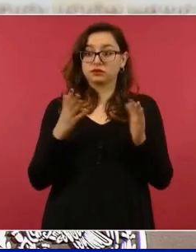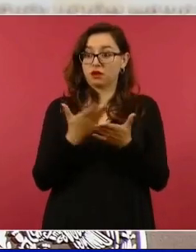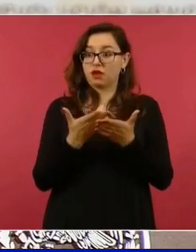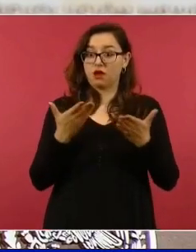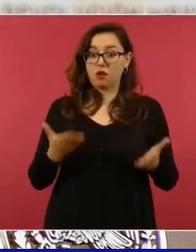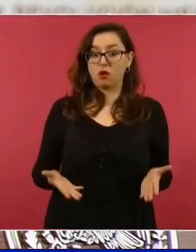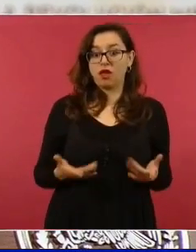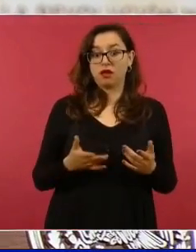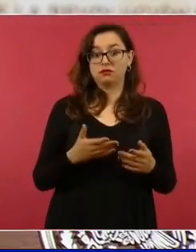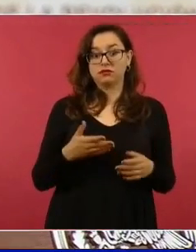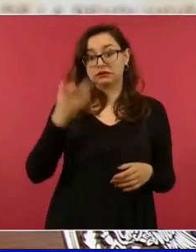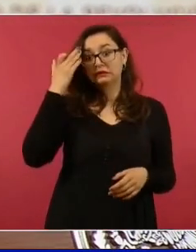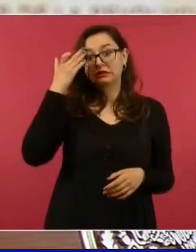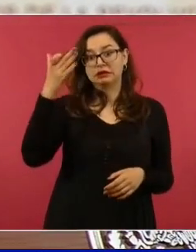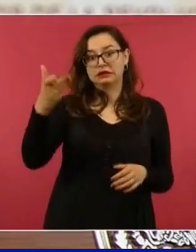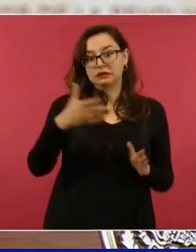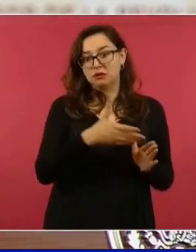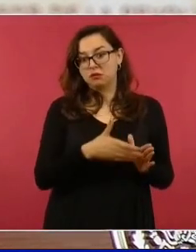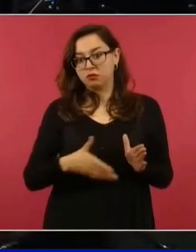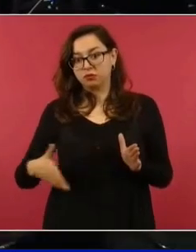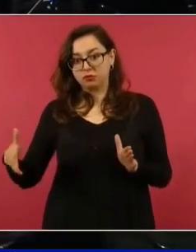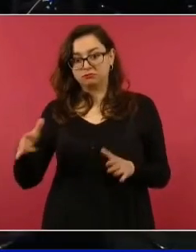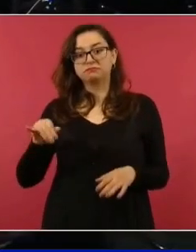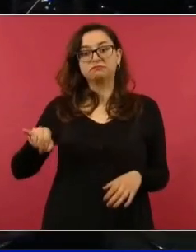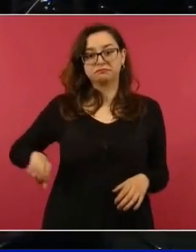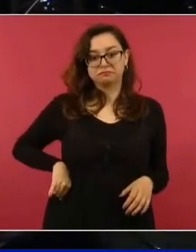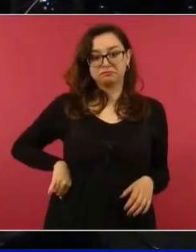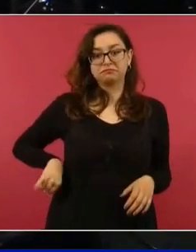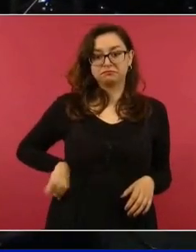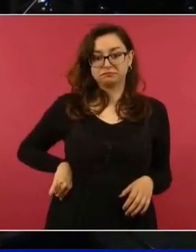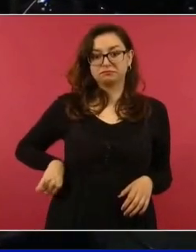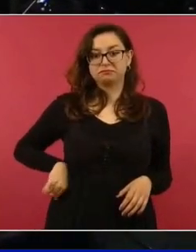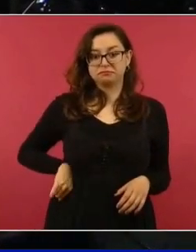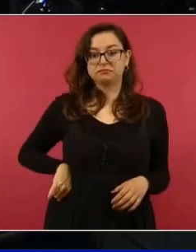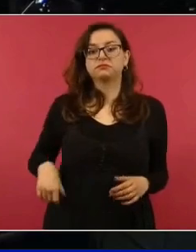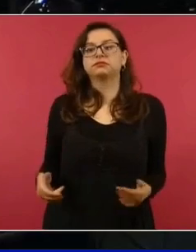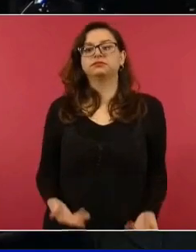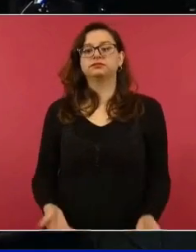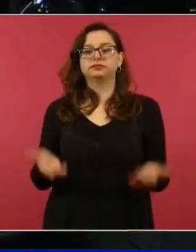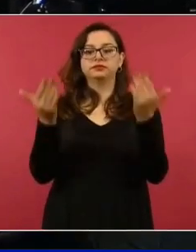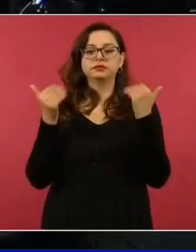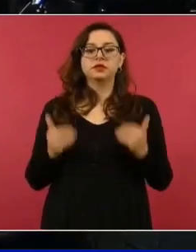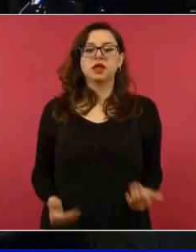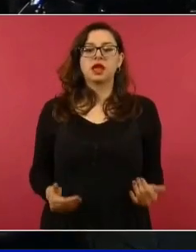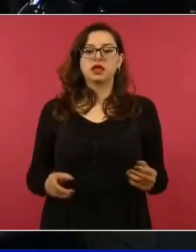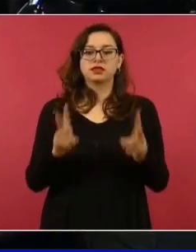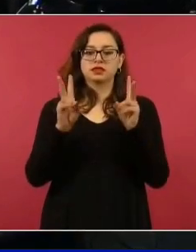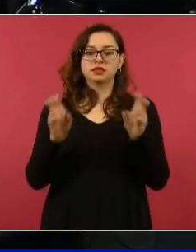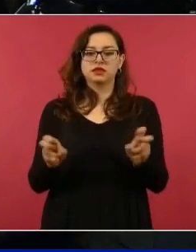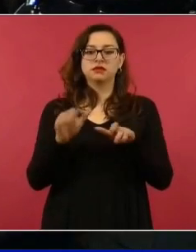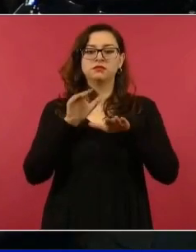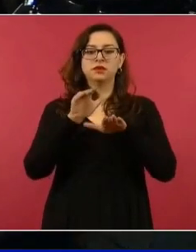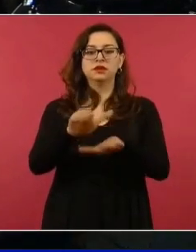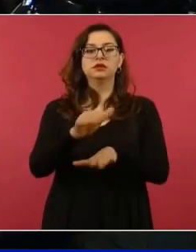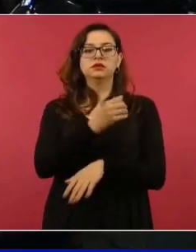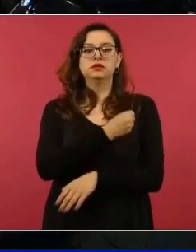interesantes. Bueno, bueno, vamos a lo de la salud. Y luego